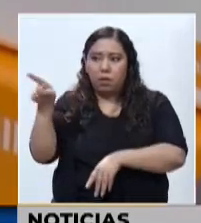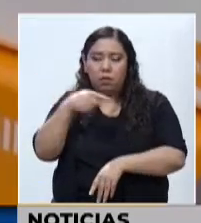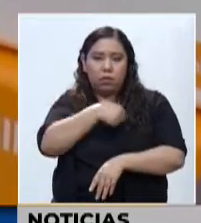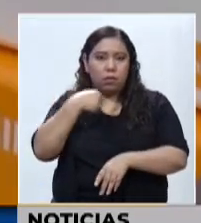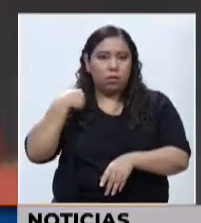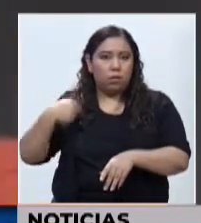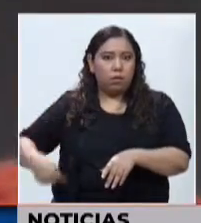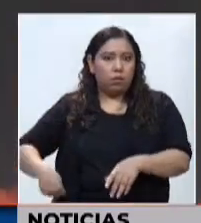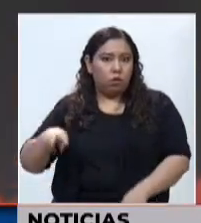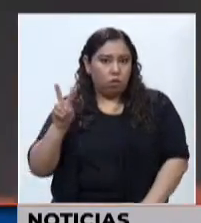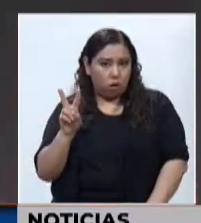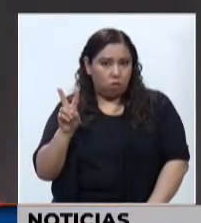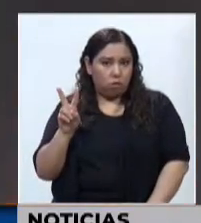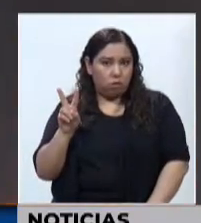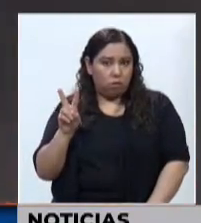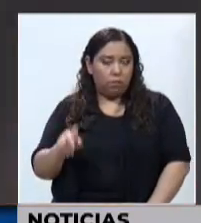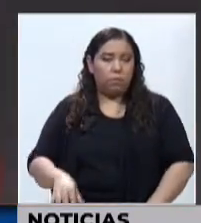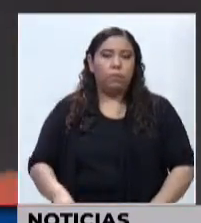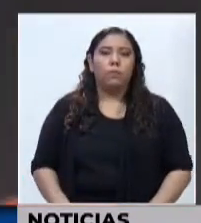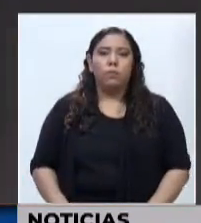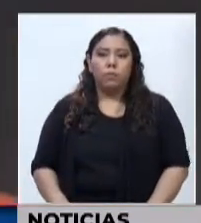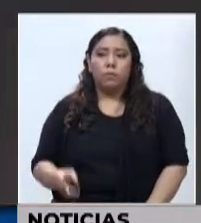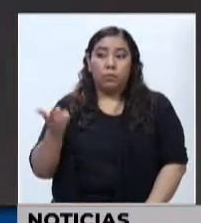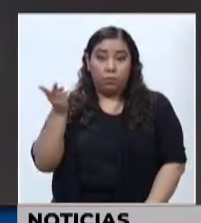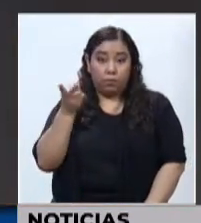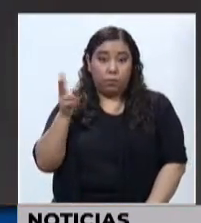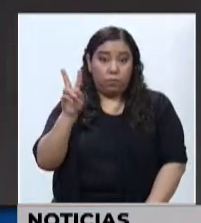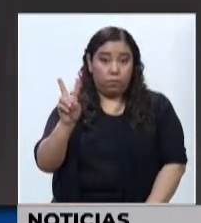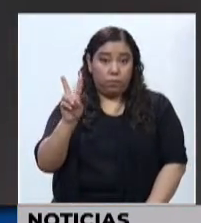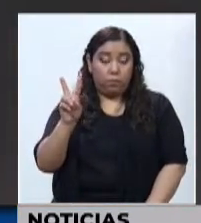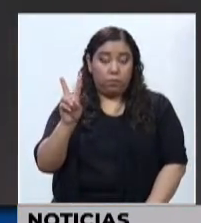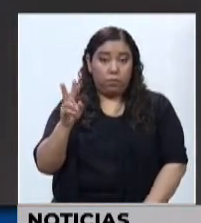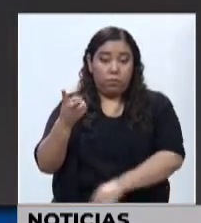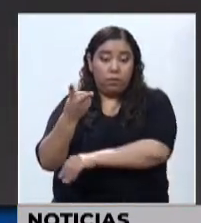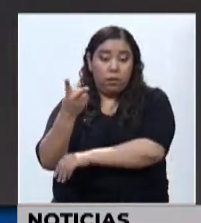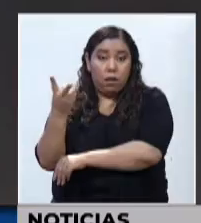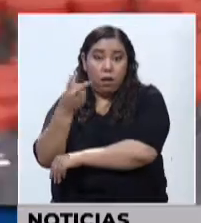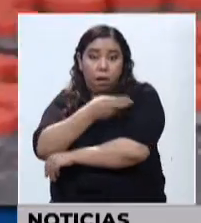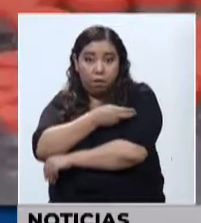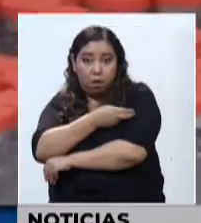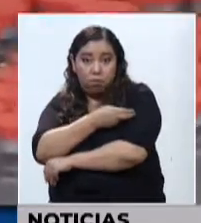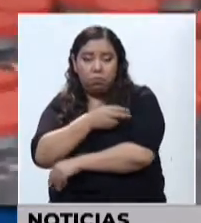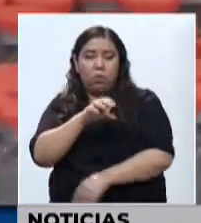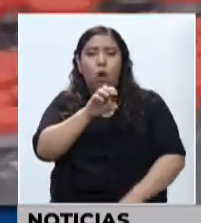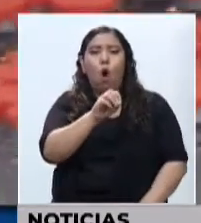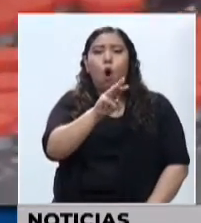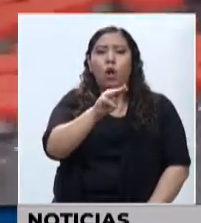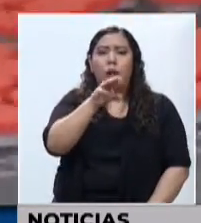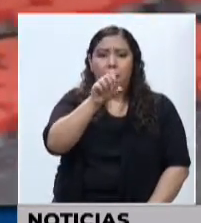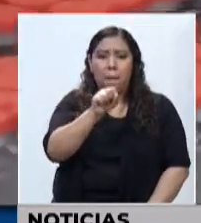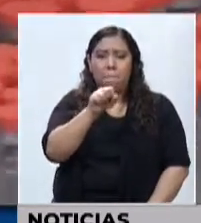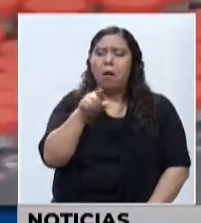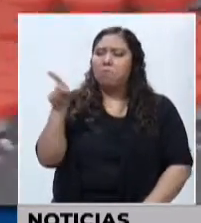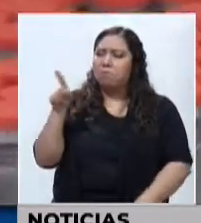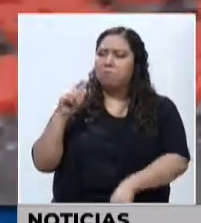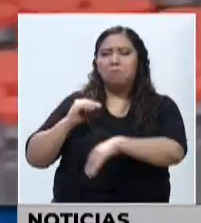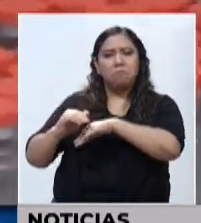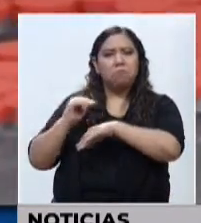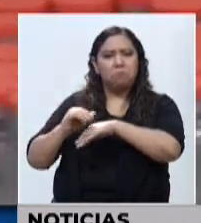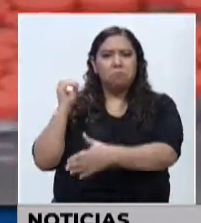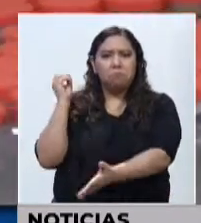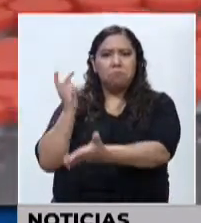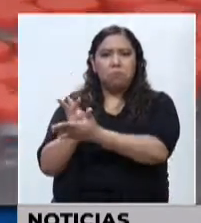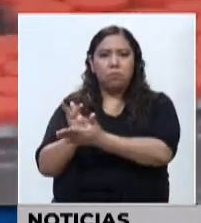Sinopharm y Sinovac son además las primeras vacunas contra el COVID-19 a las que la OMS da esta luz verde, sin que